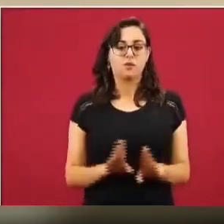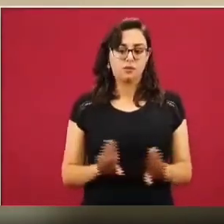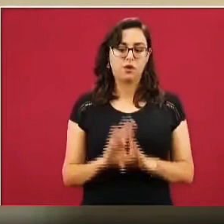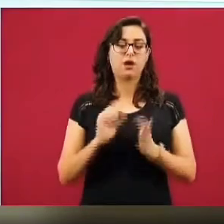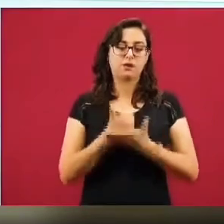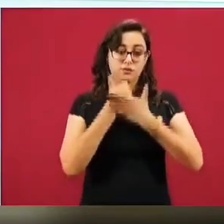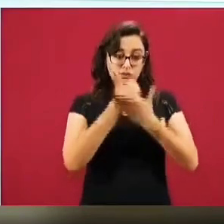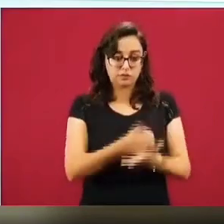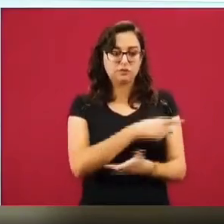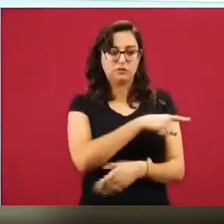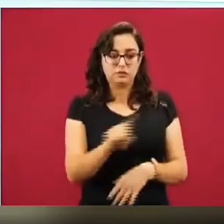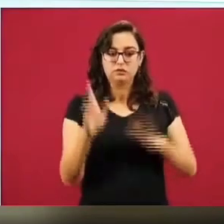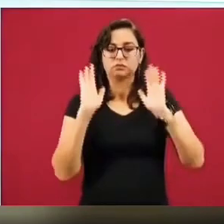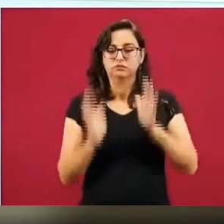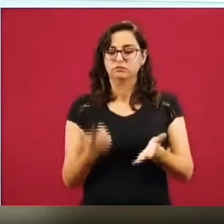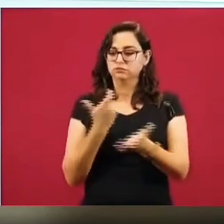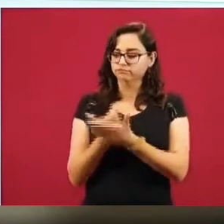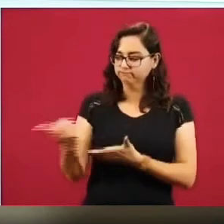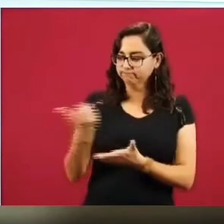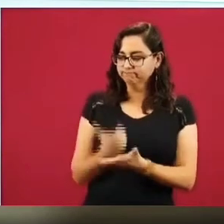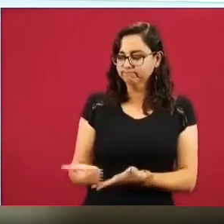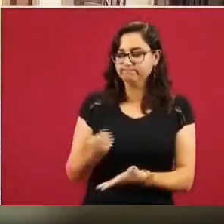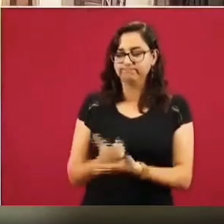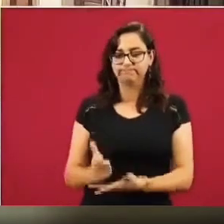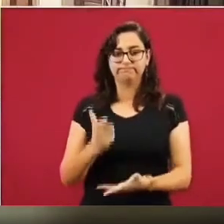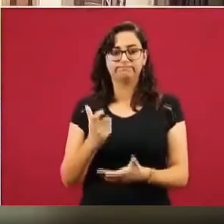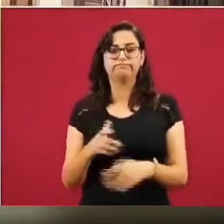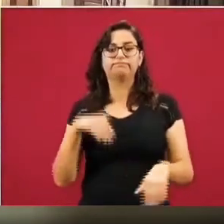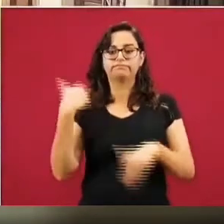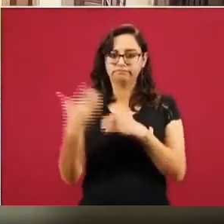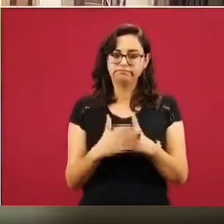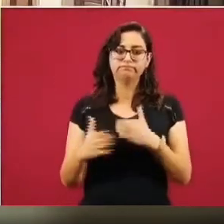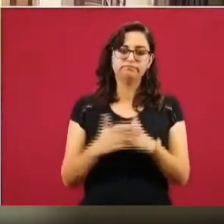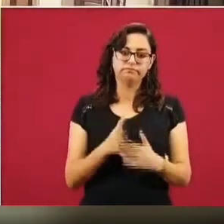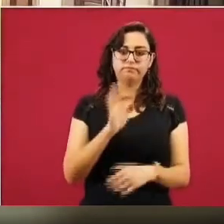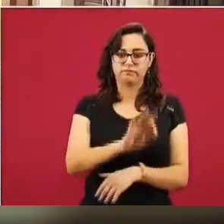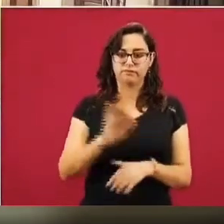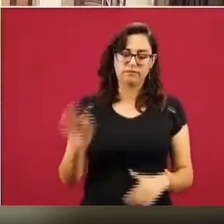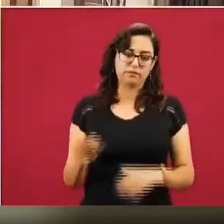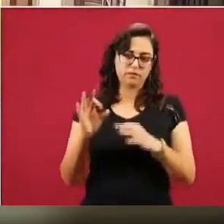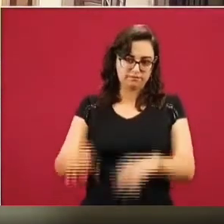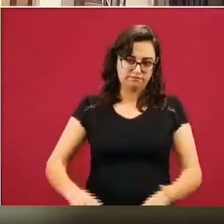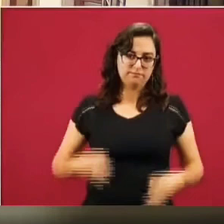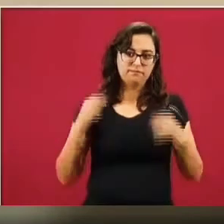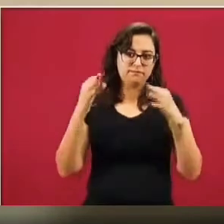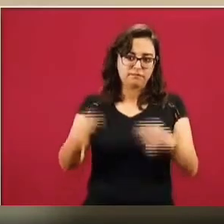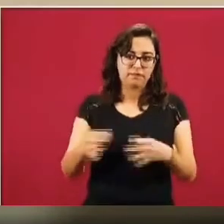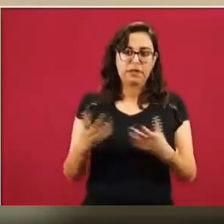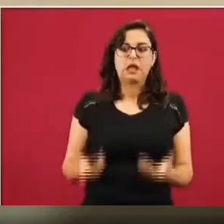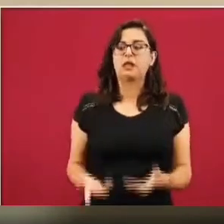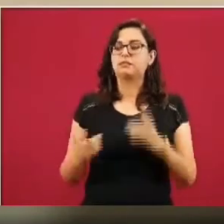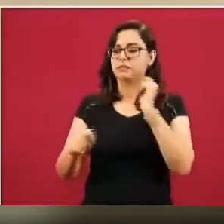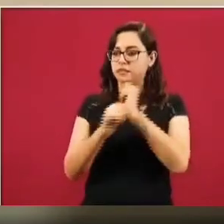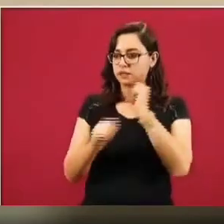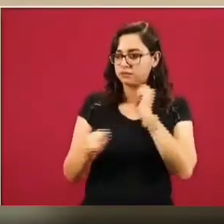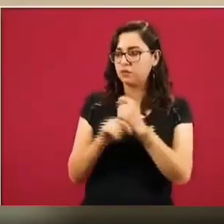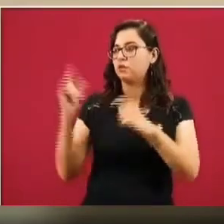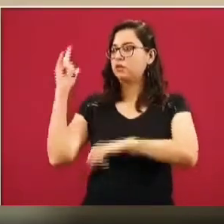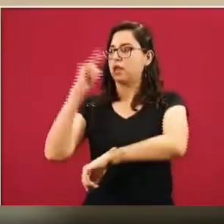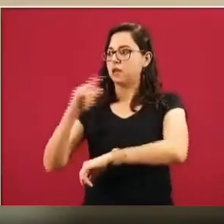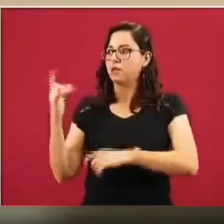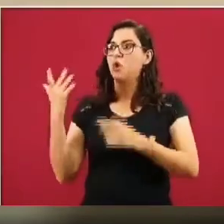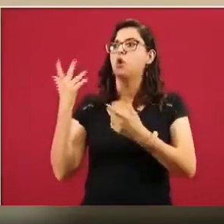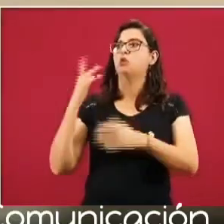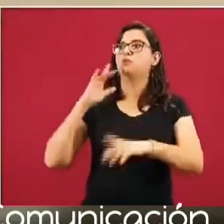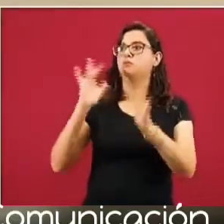derechohabientes que ya tenían su paquete planeado, su viaje planeado para poderlo reprogramar. Estamos en contacto con los transportistas, con las aerolíneas,